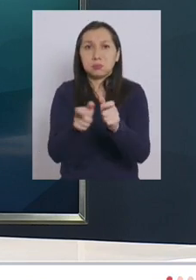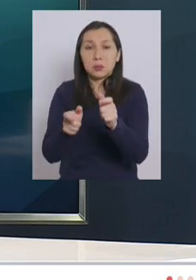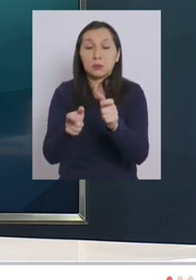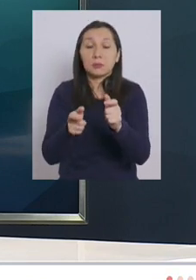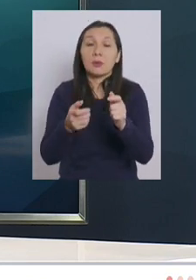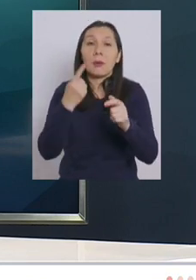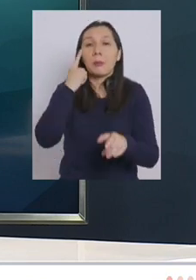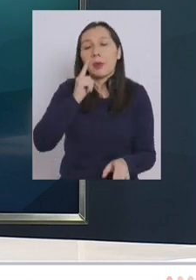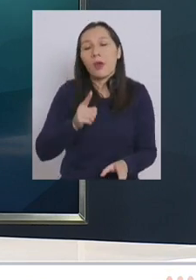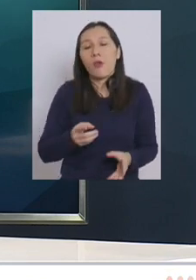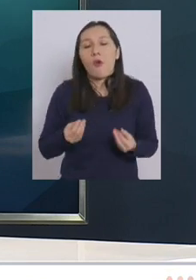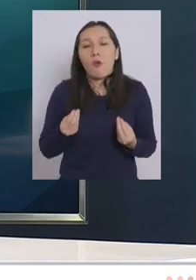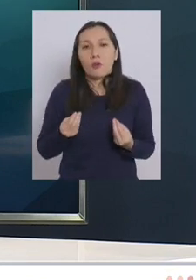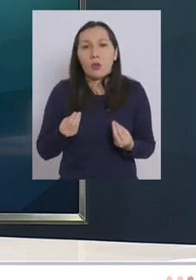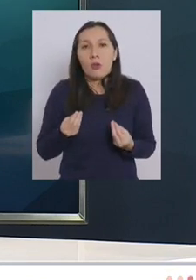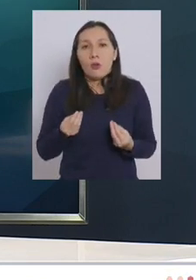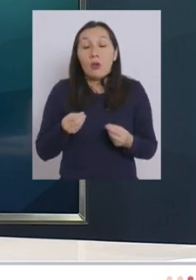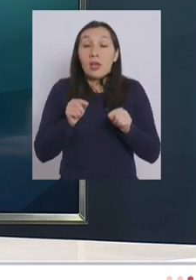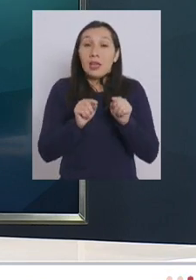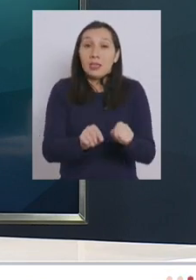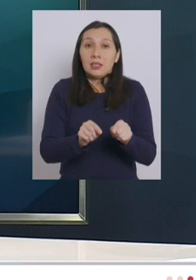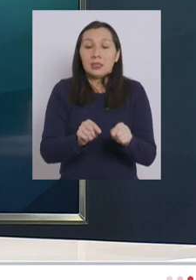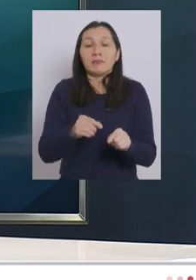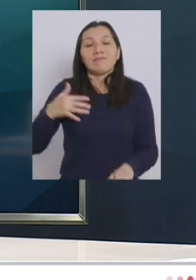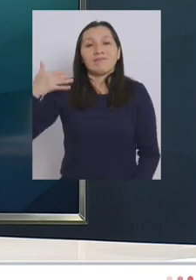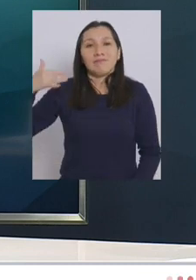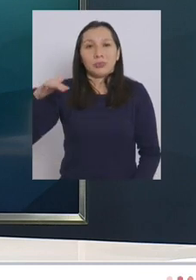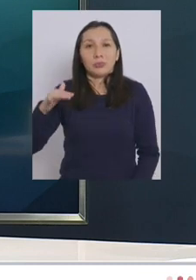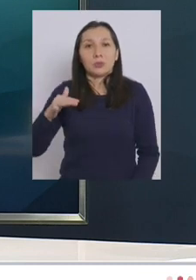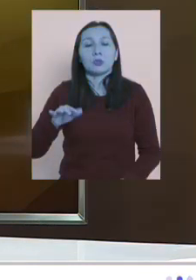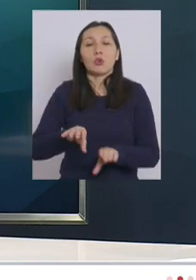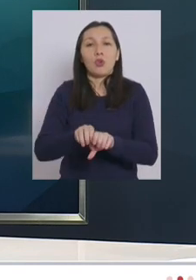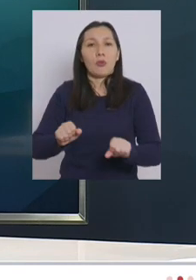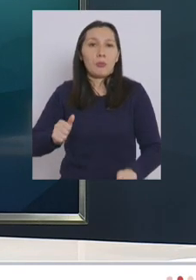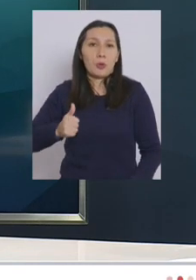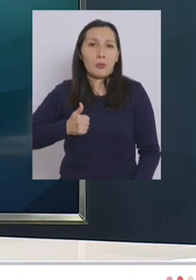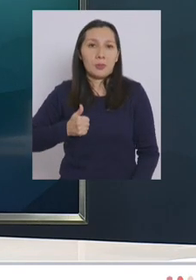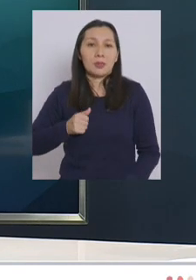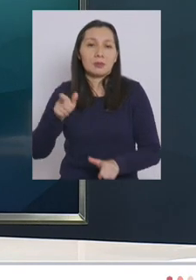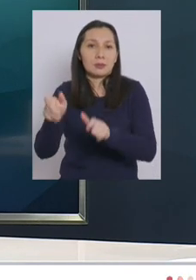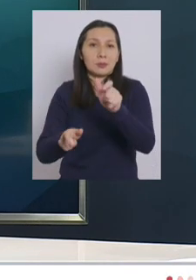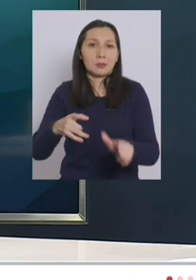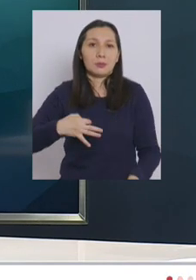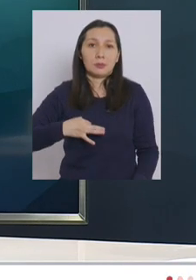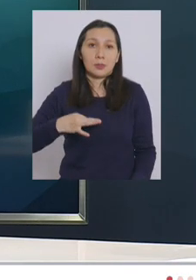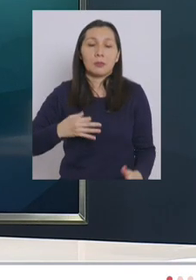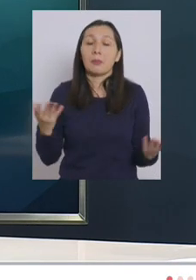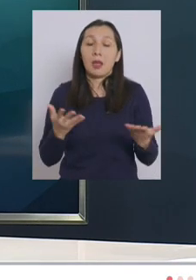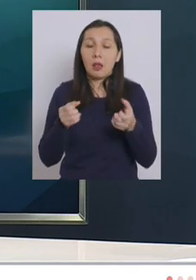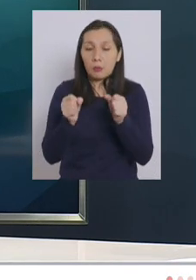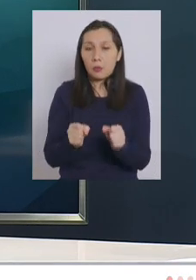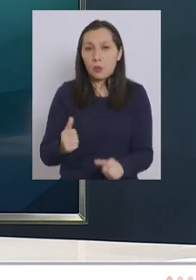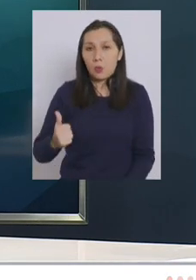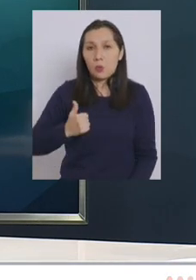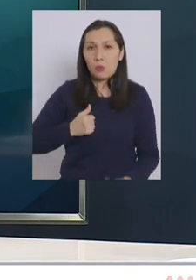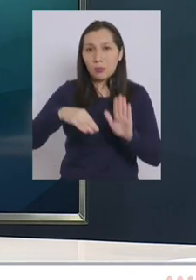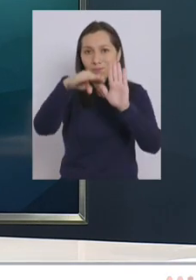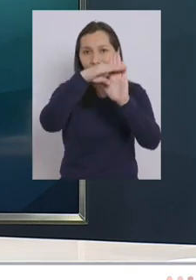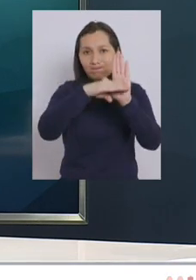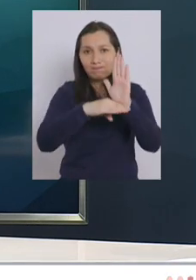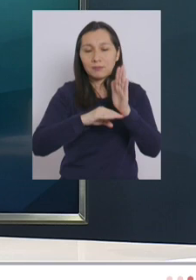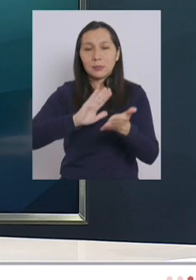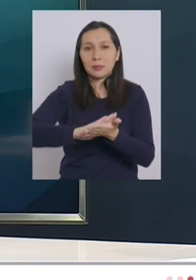pero obviamente eso es importante el compromiso de la ciudadanía para cumplir las medidas